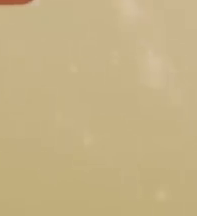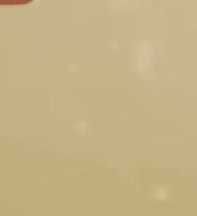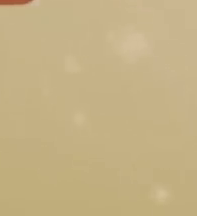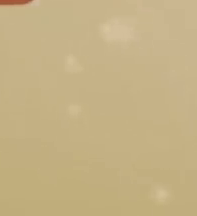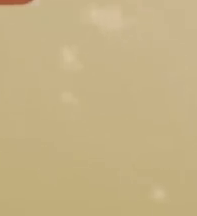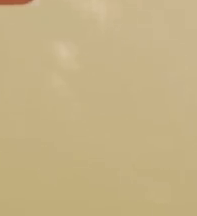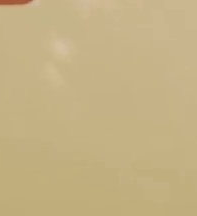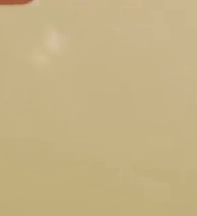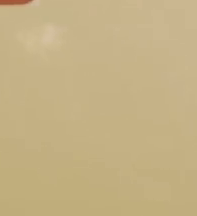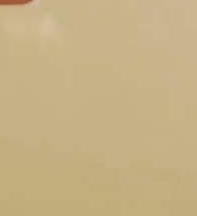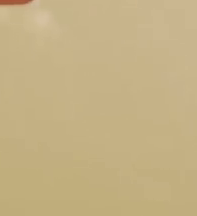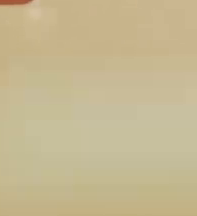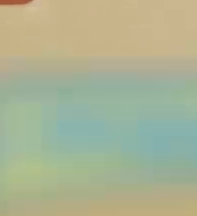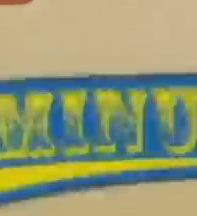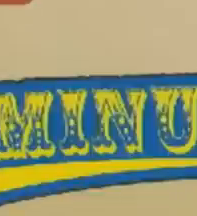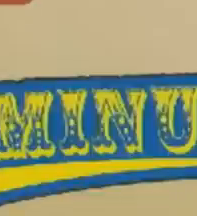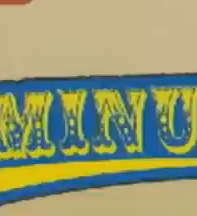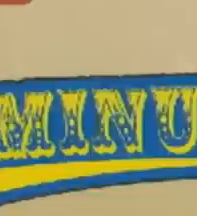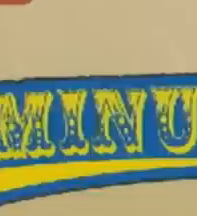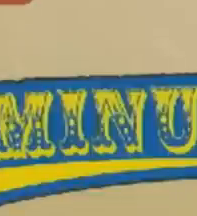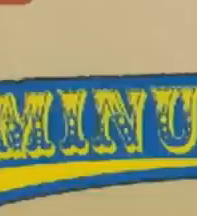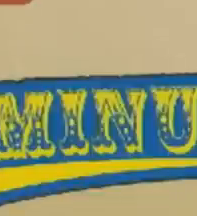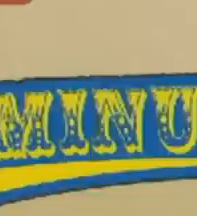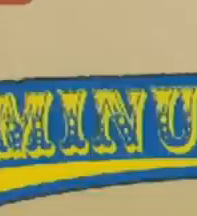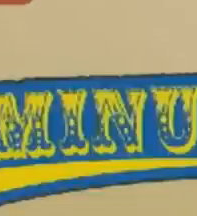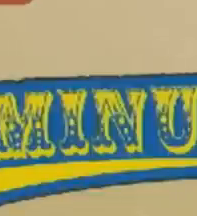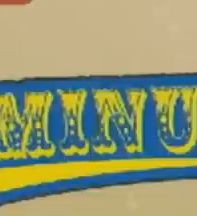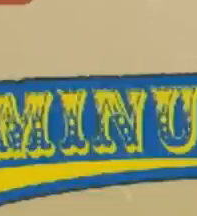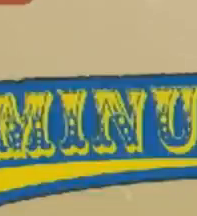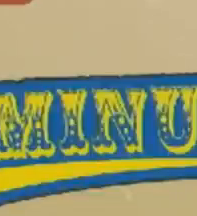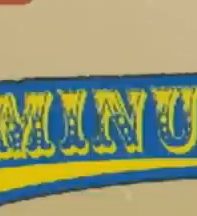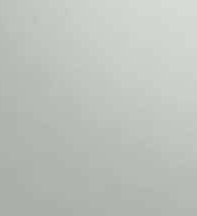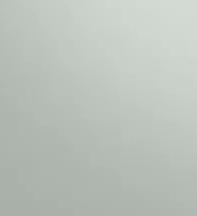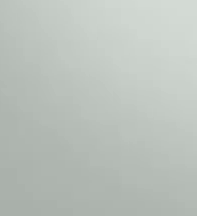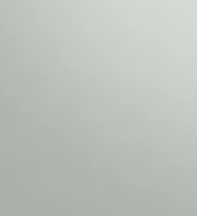y visítenos en nuestras redes sociales.